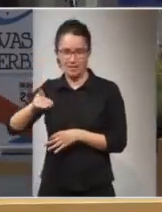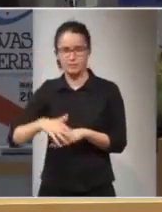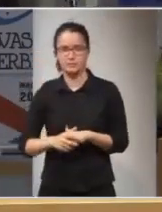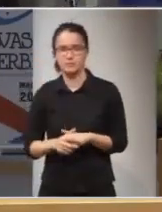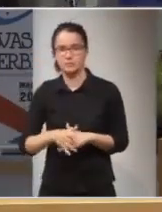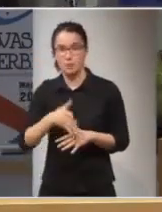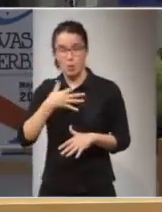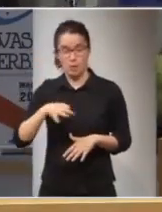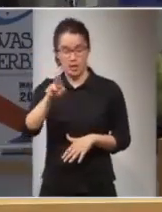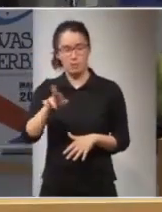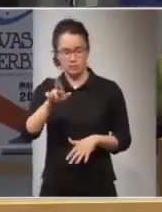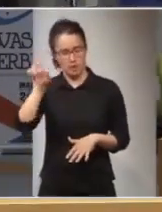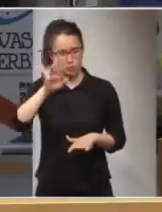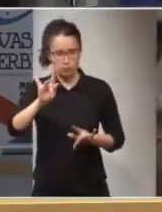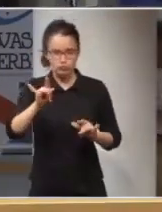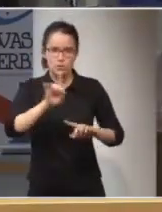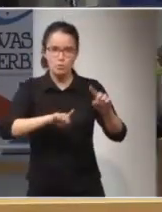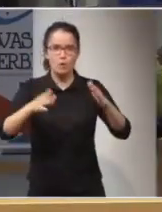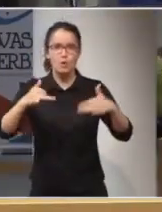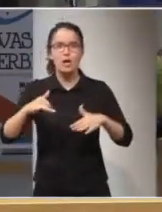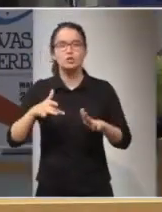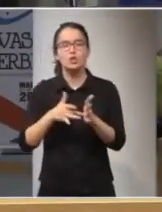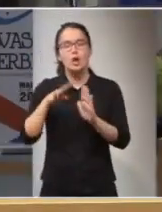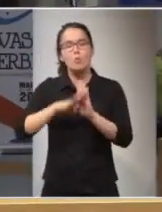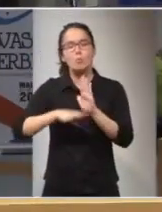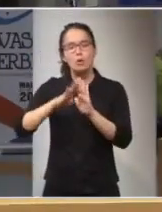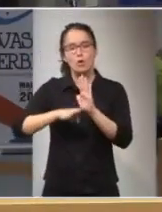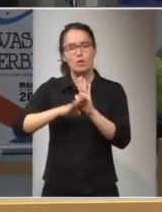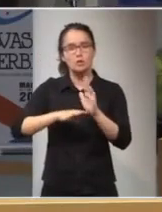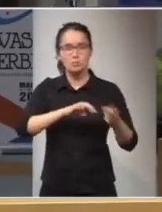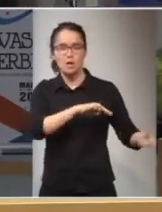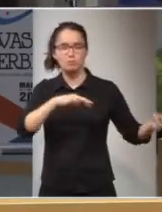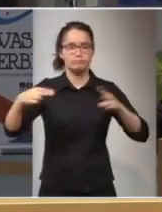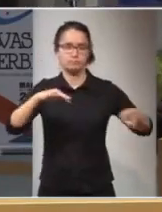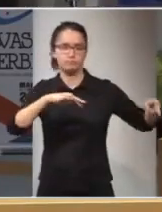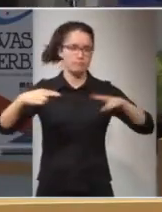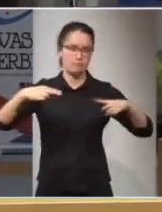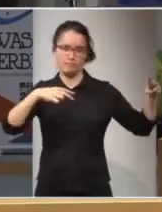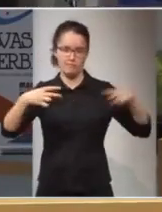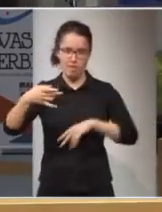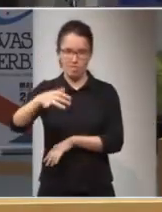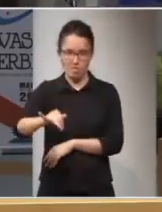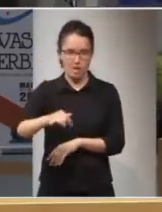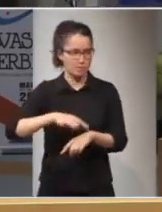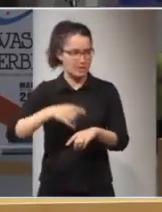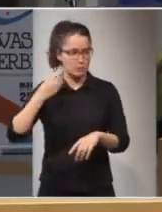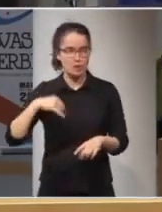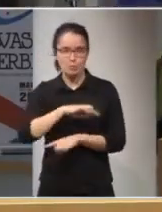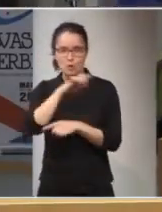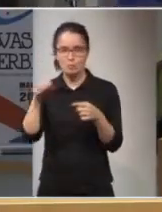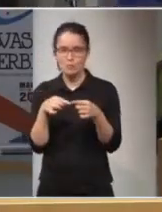A ver, repito, repito, hay un proceso para recibir la traducción simultánea. Primero,